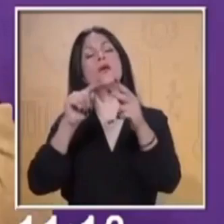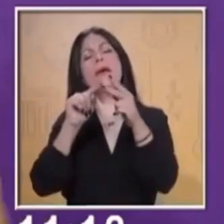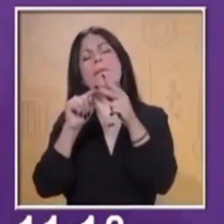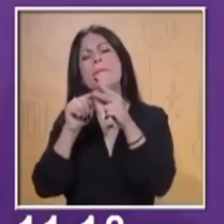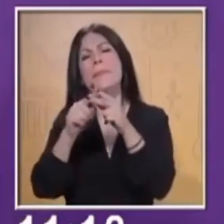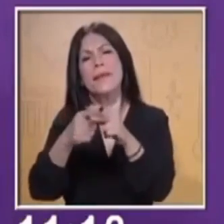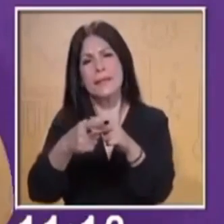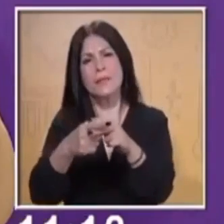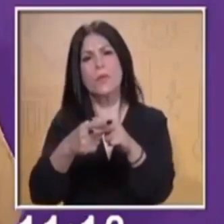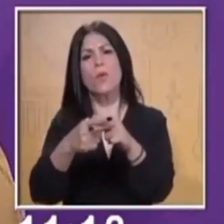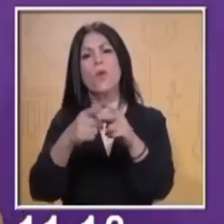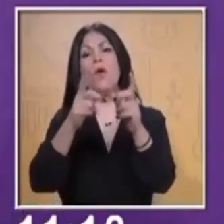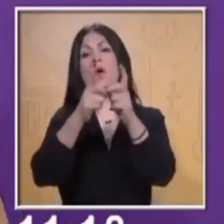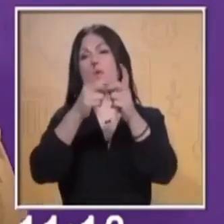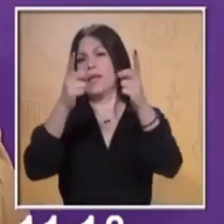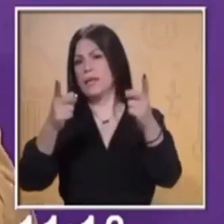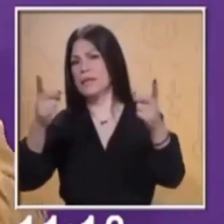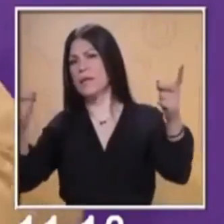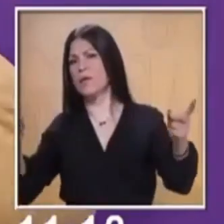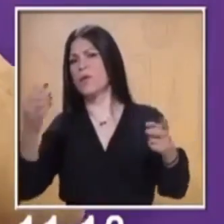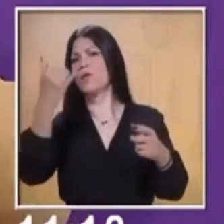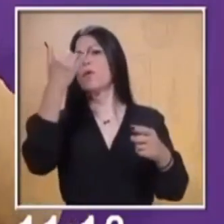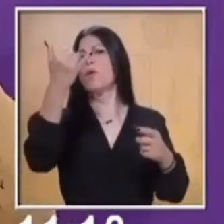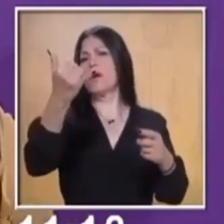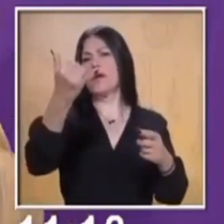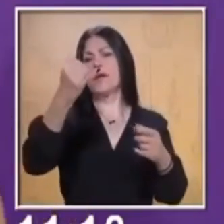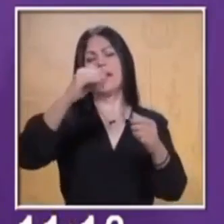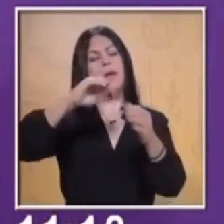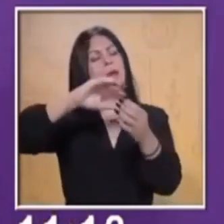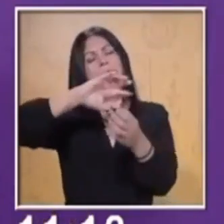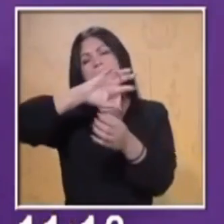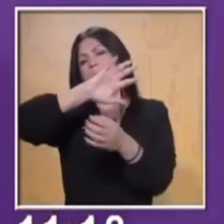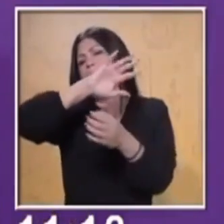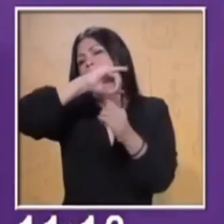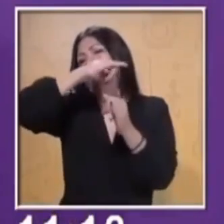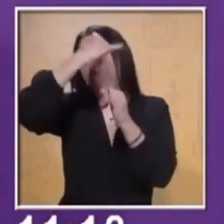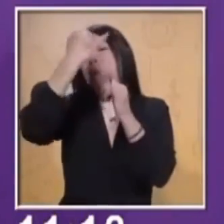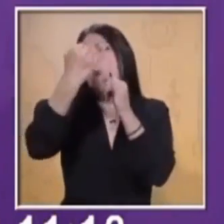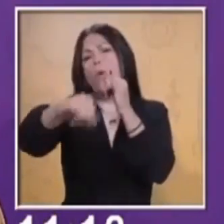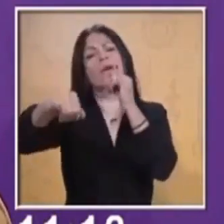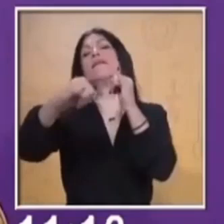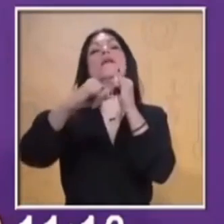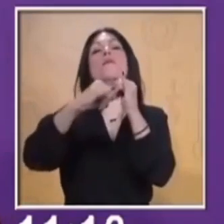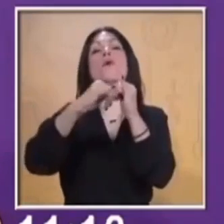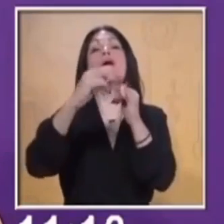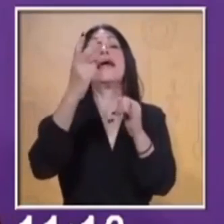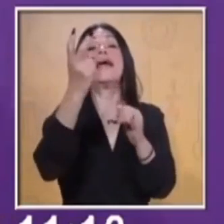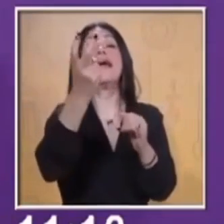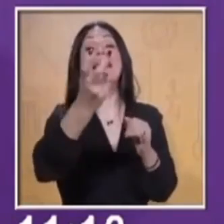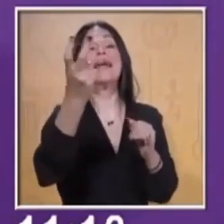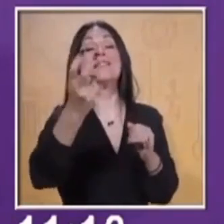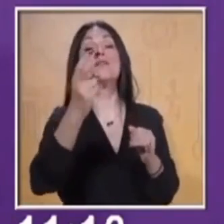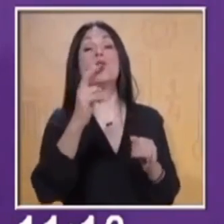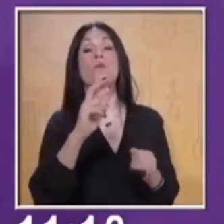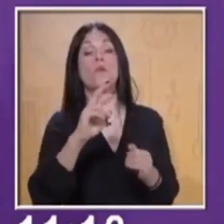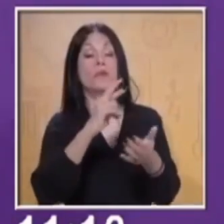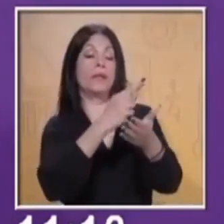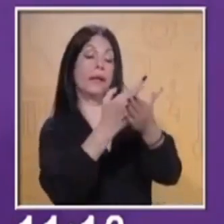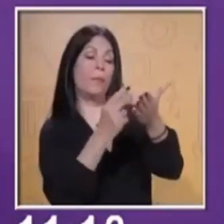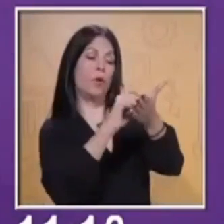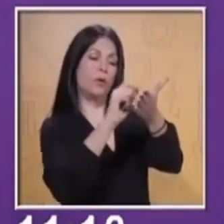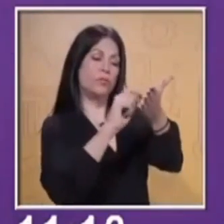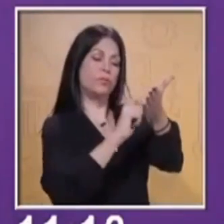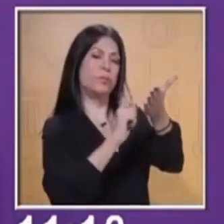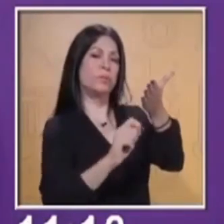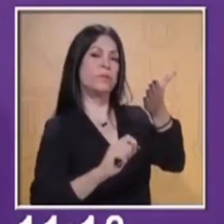desarrollo y también consta de una conclusión. Ya es un reporte de encuesta. Una encuesta se realiza,